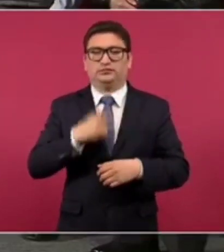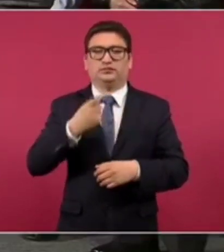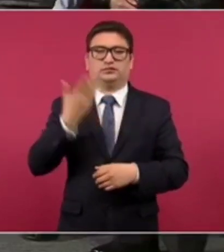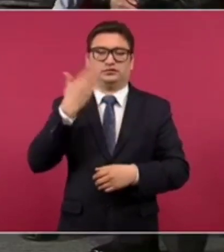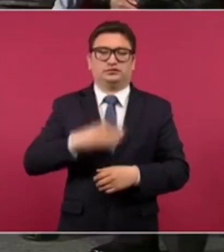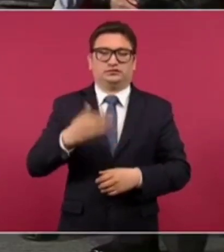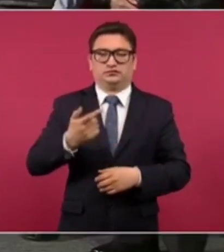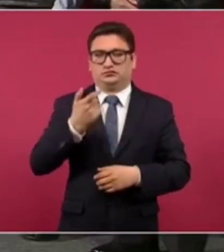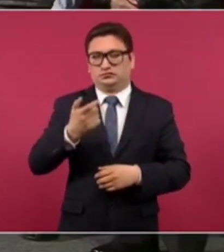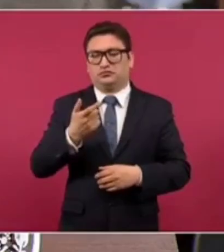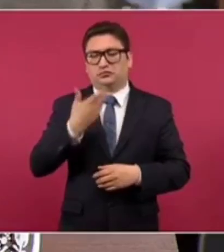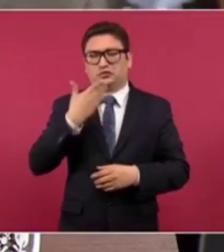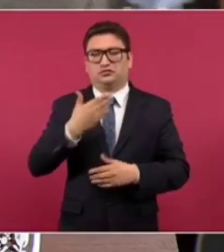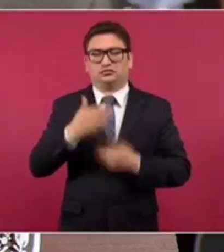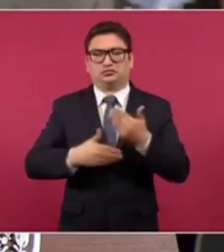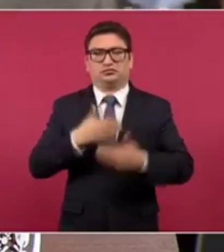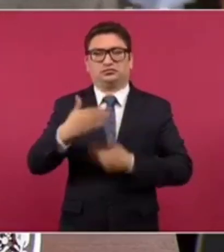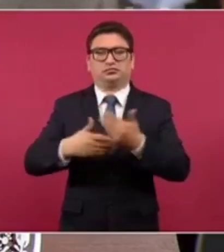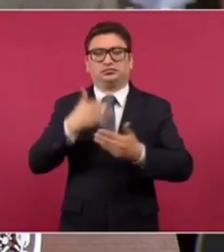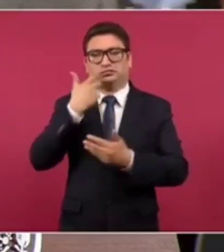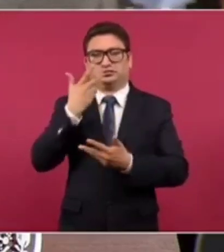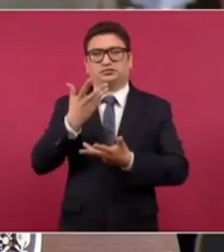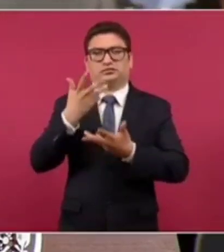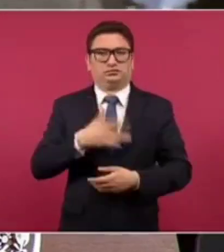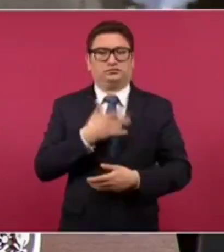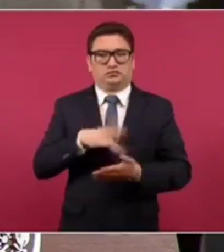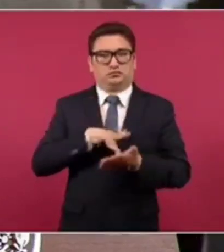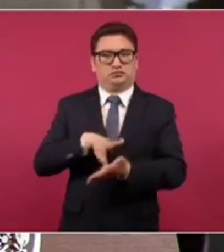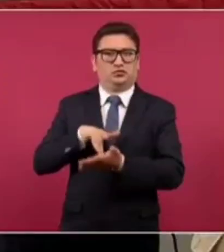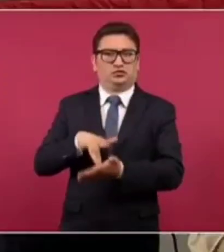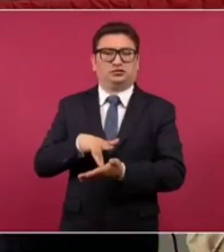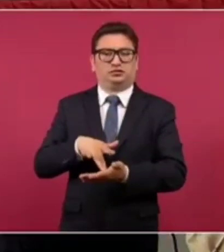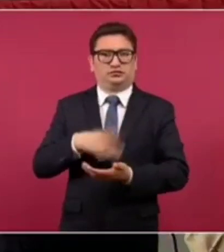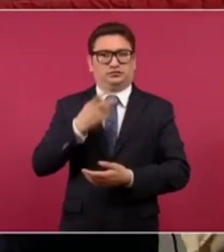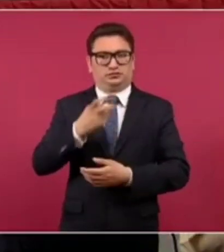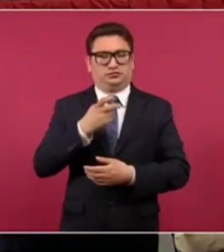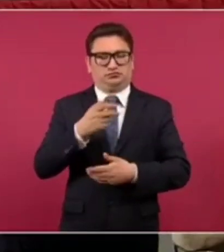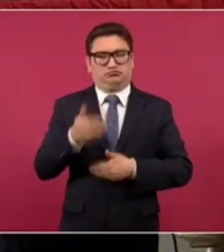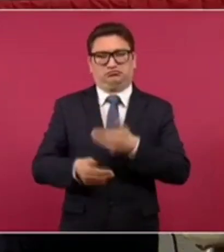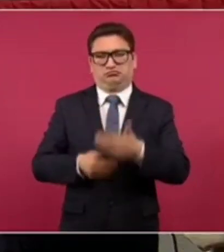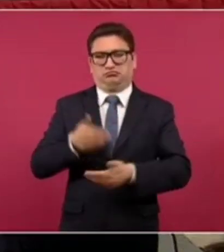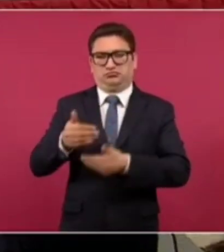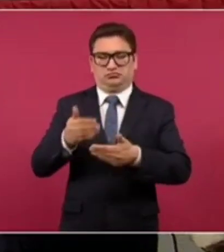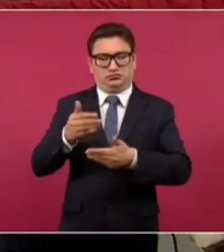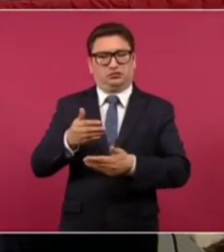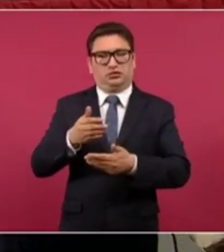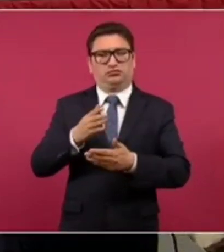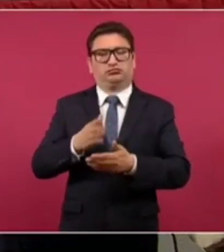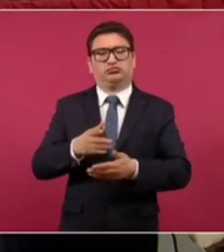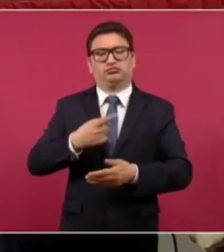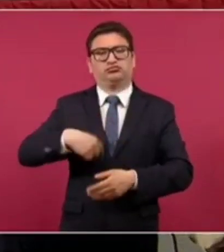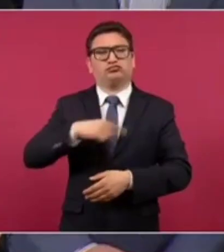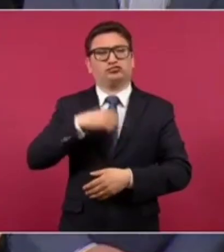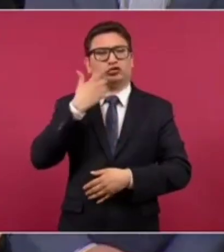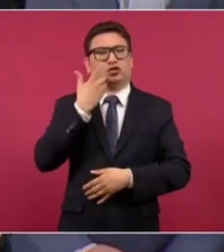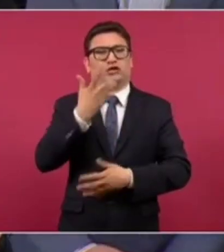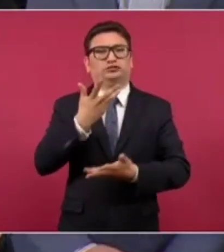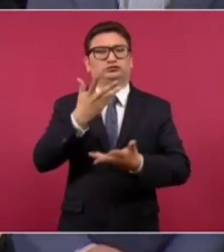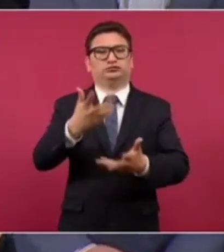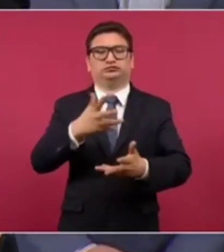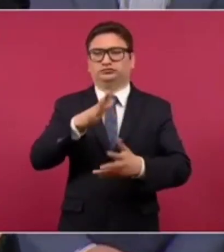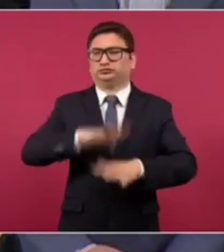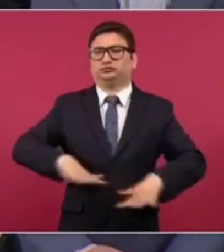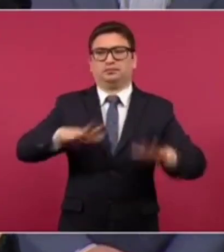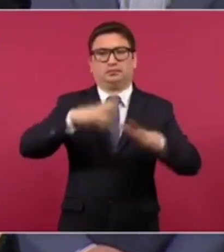cifra, pero seguiremos en ese impulso y en este camino simplemente buscar un México